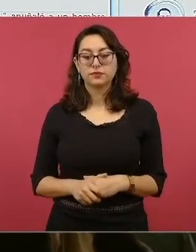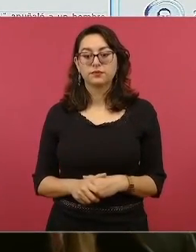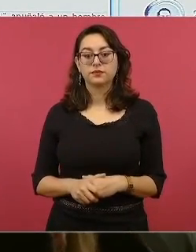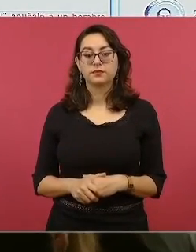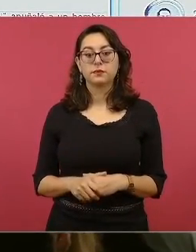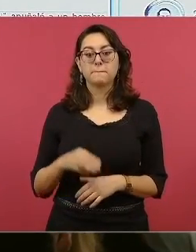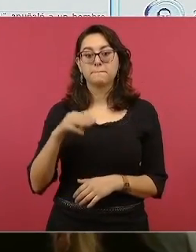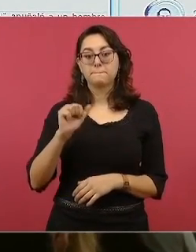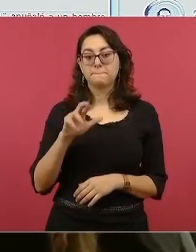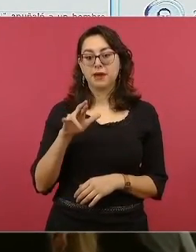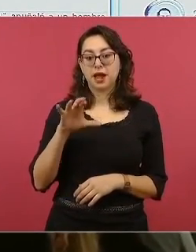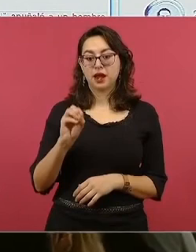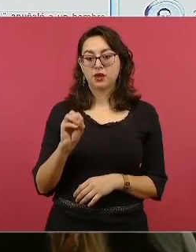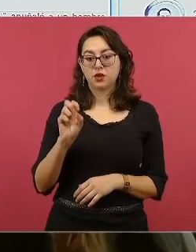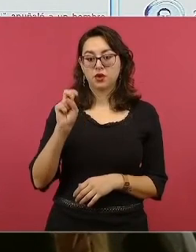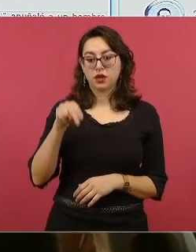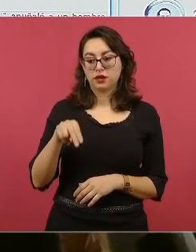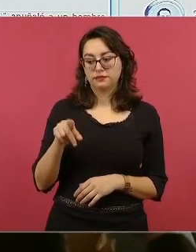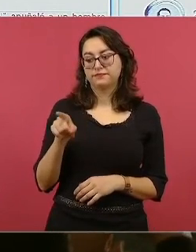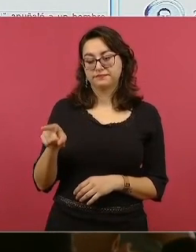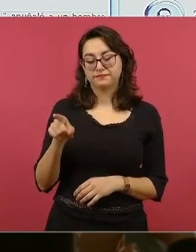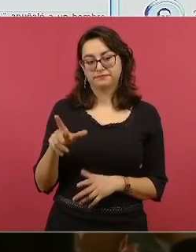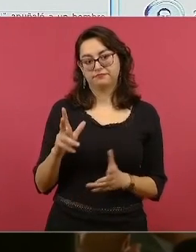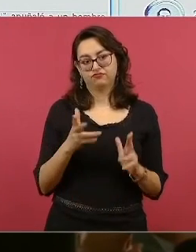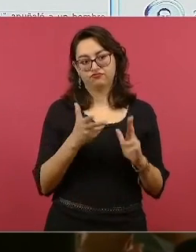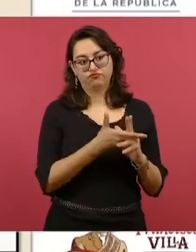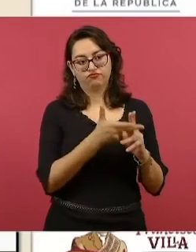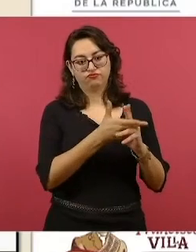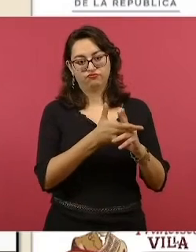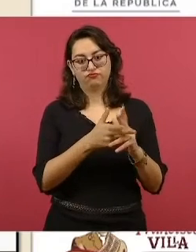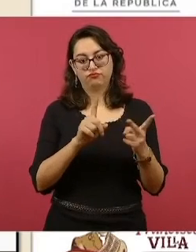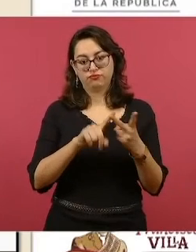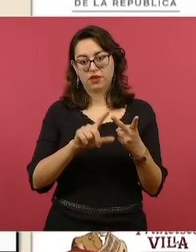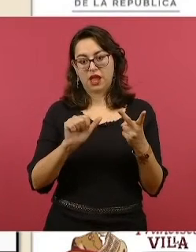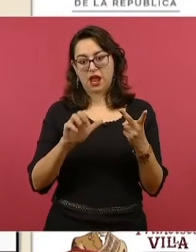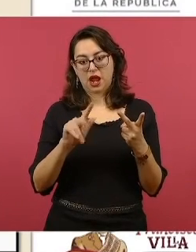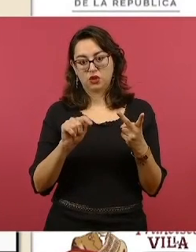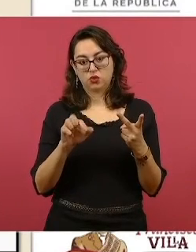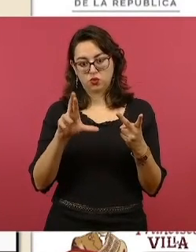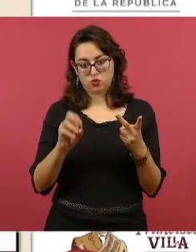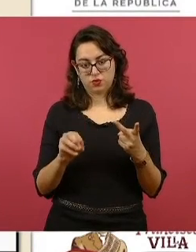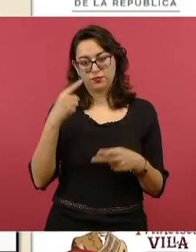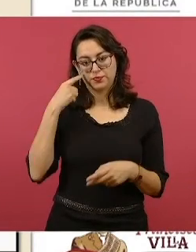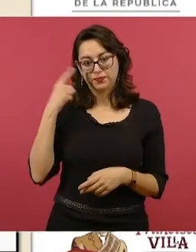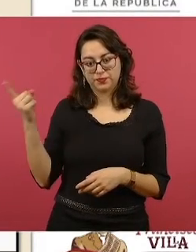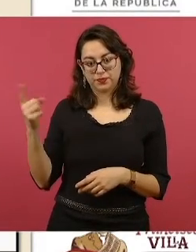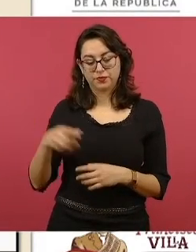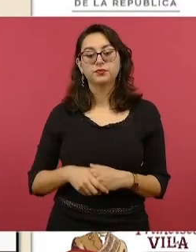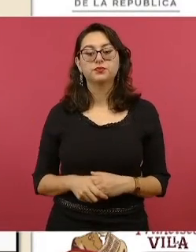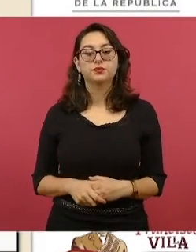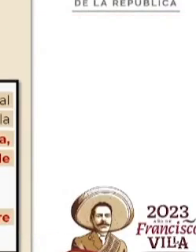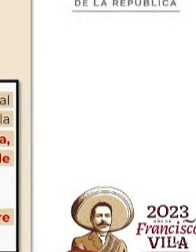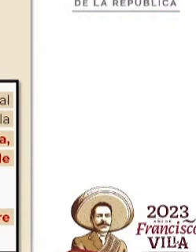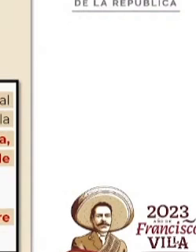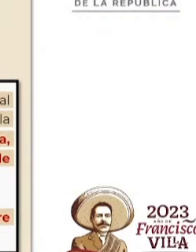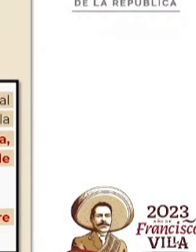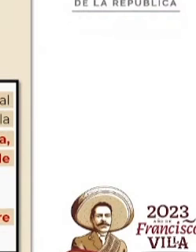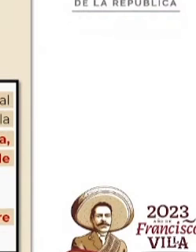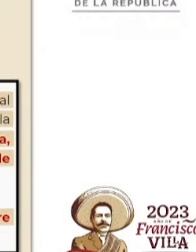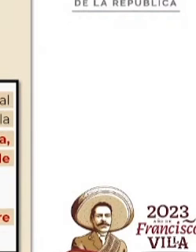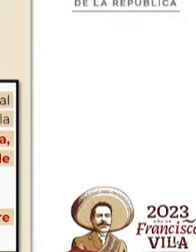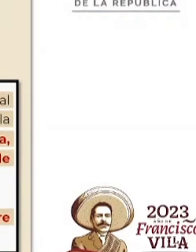de Mario N., por delito de homicidio calificado, y Arturo N., por delito de homicidio, adelante.